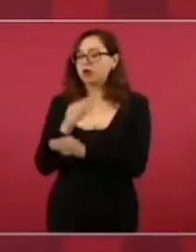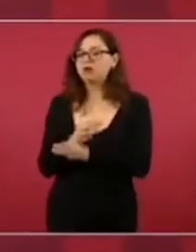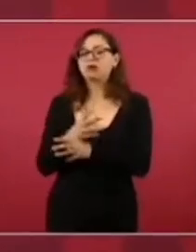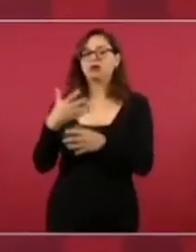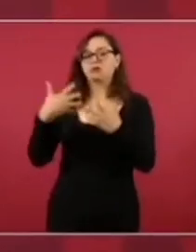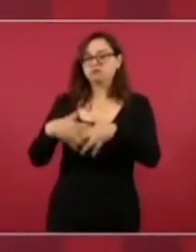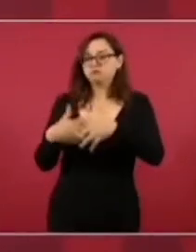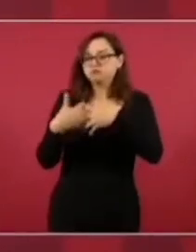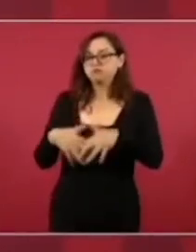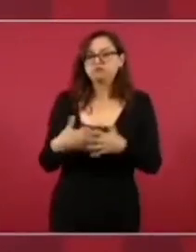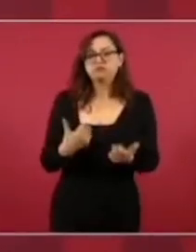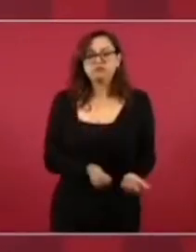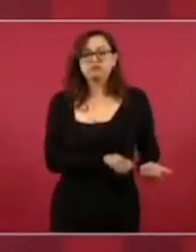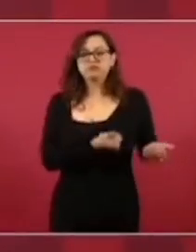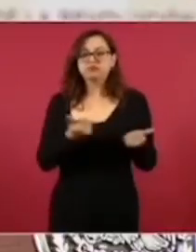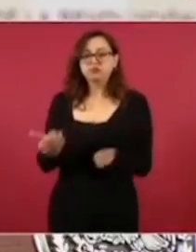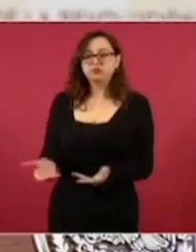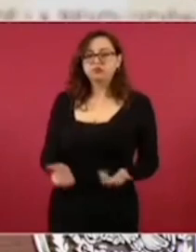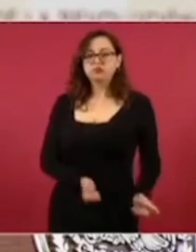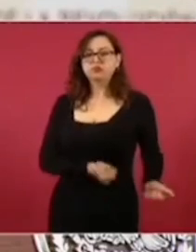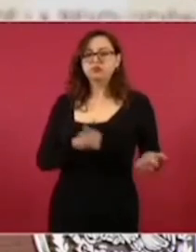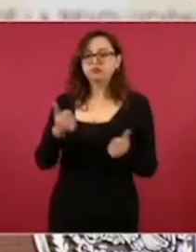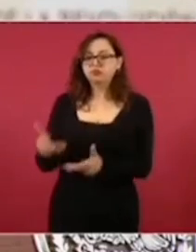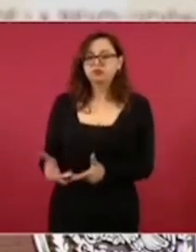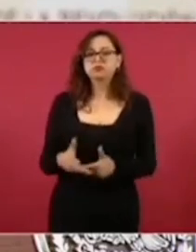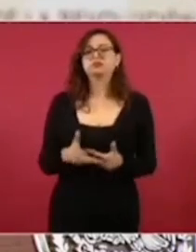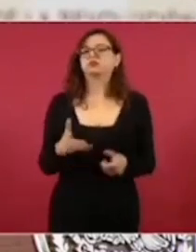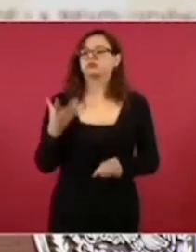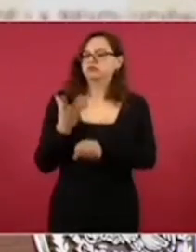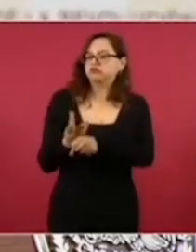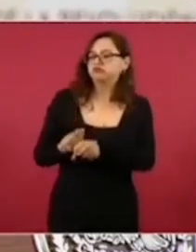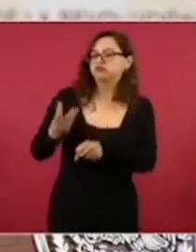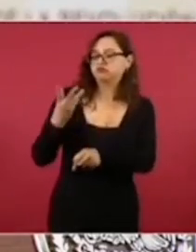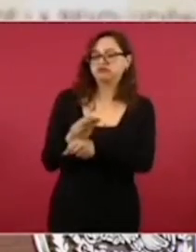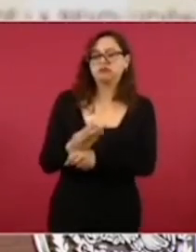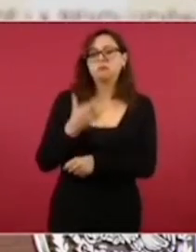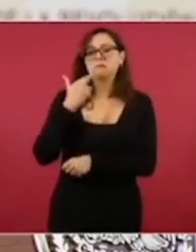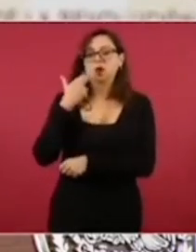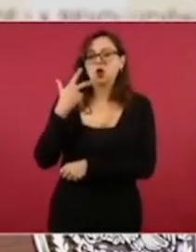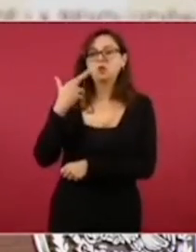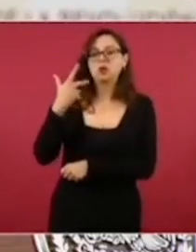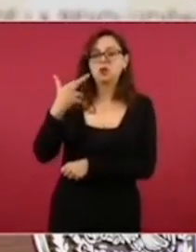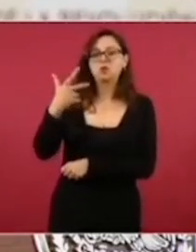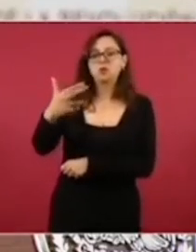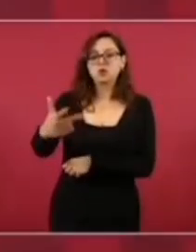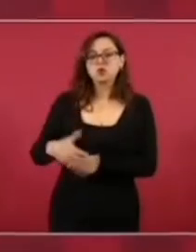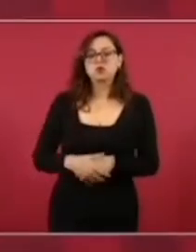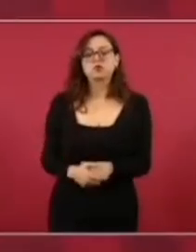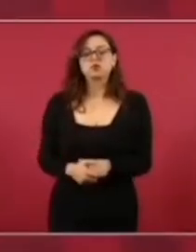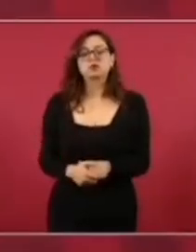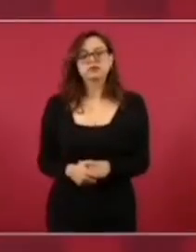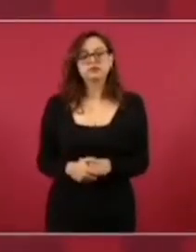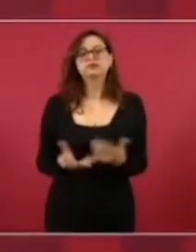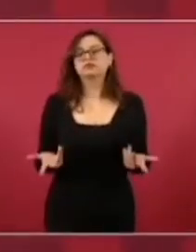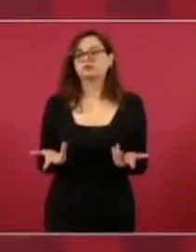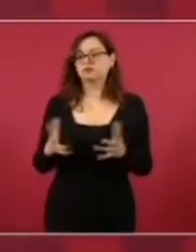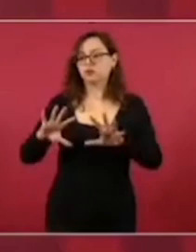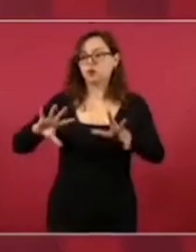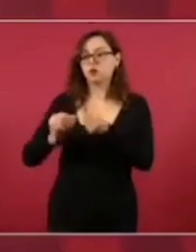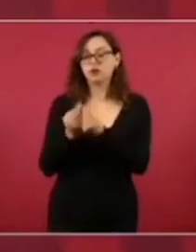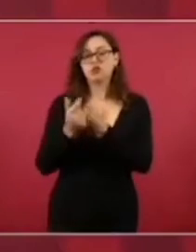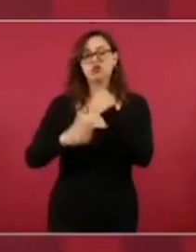de mejoras en la infraestructura, van a ser doce estados